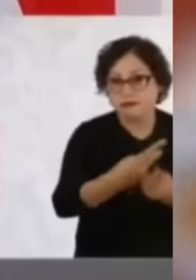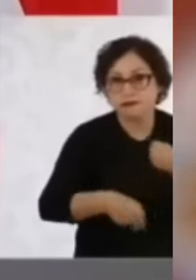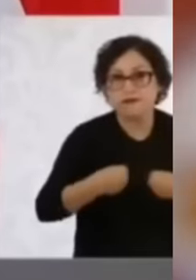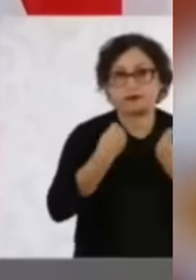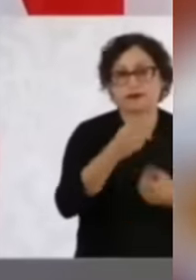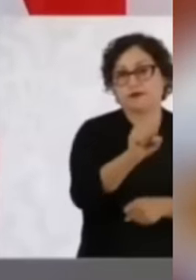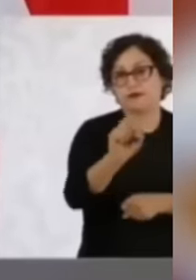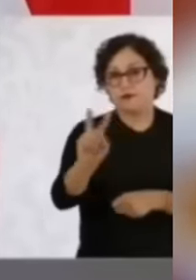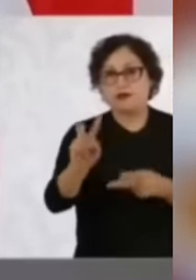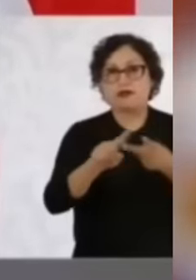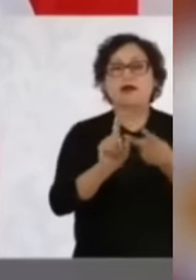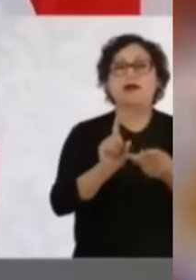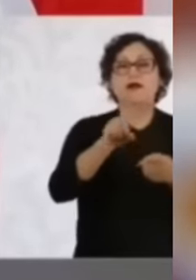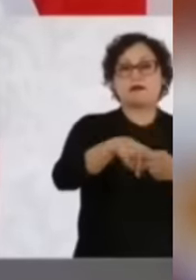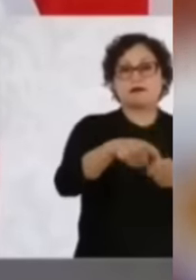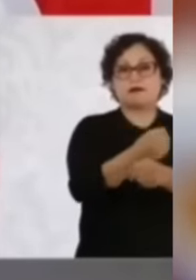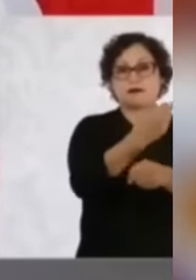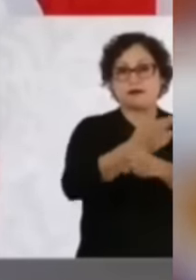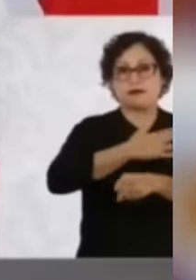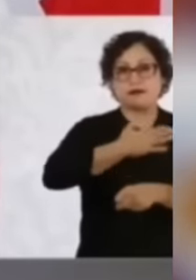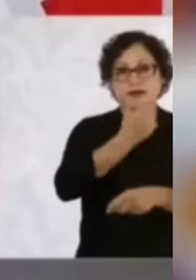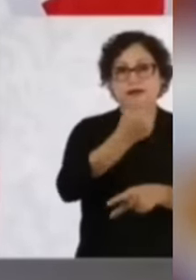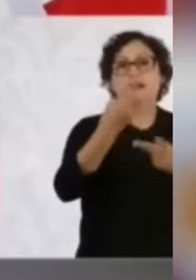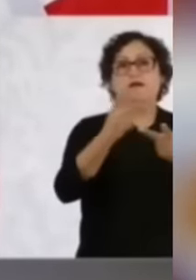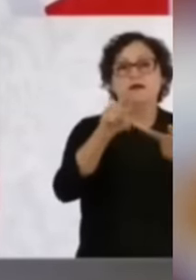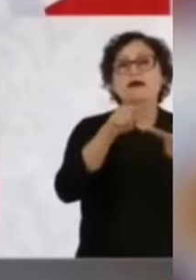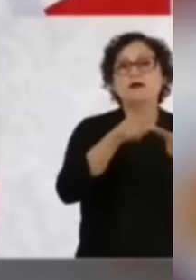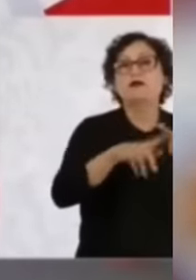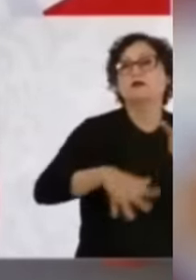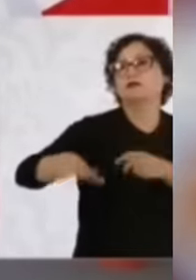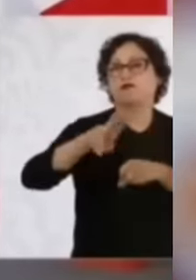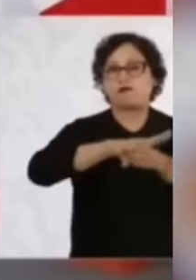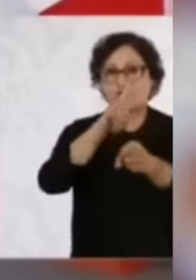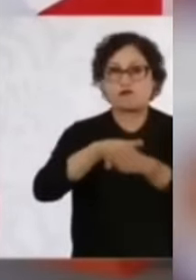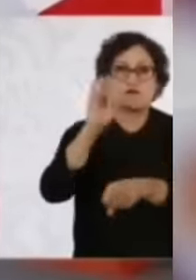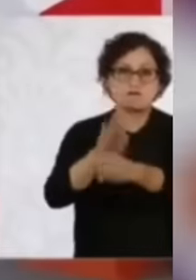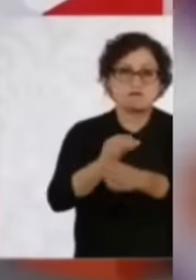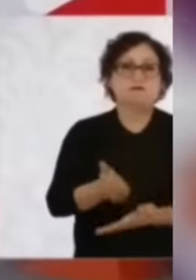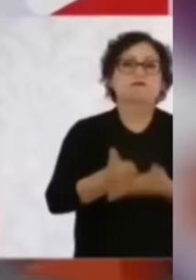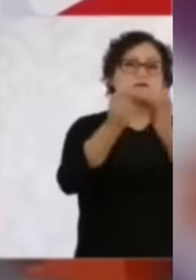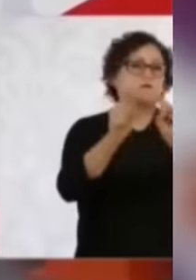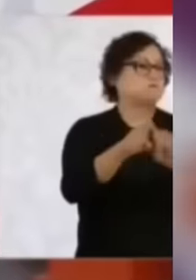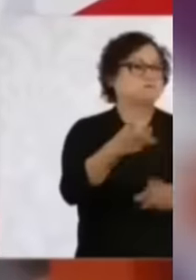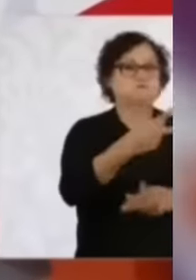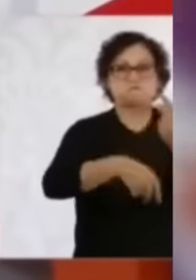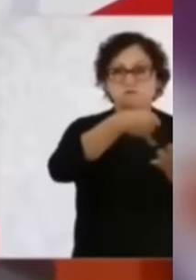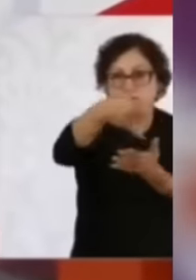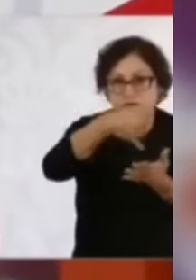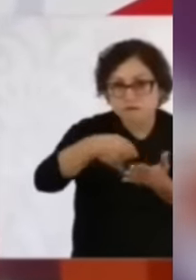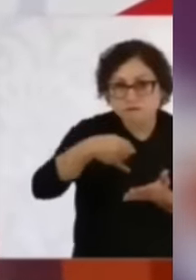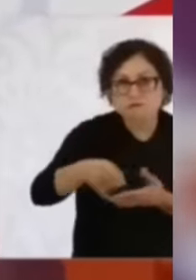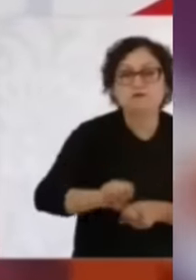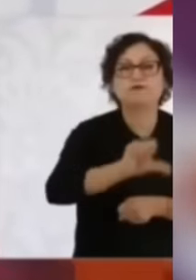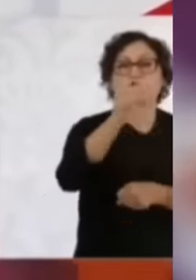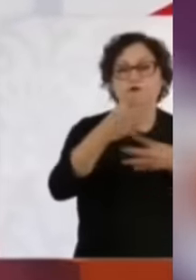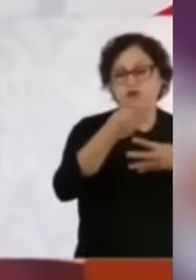que aunque está en la Secretaría del Bienestar, pues impacta en términos ambientales, pero también en la producción. Y vamos a fortalecer